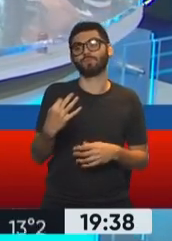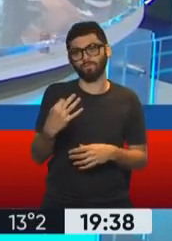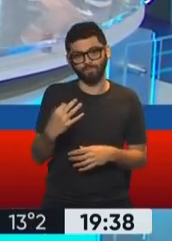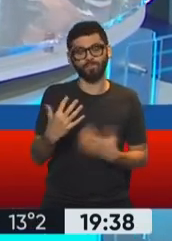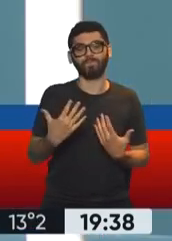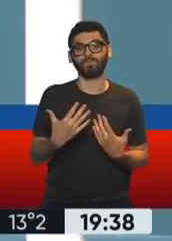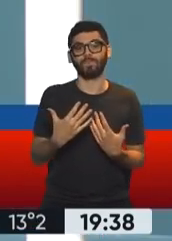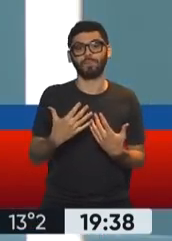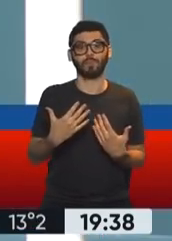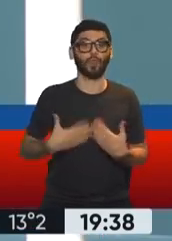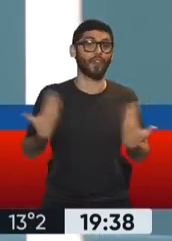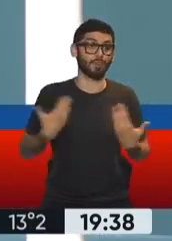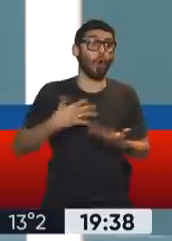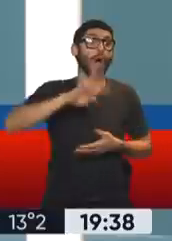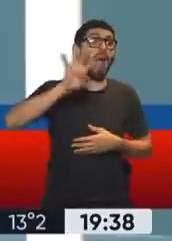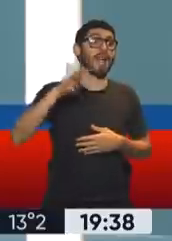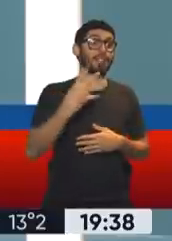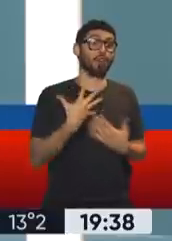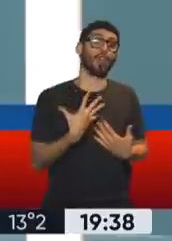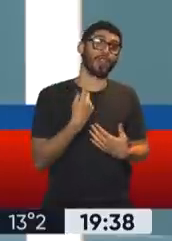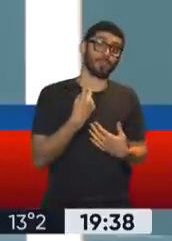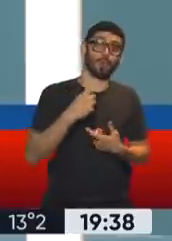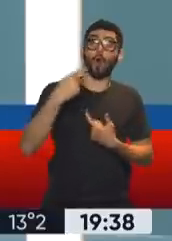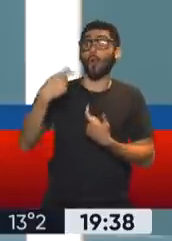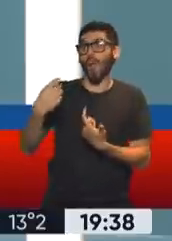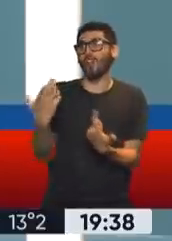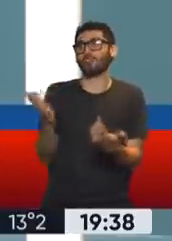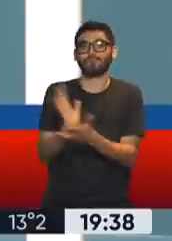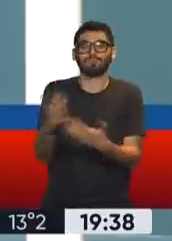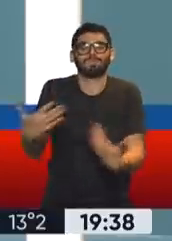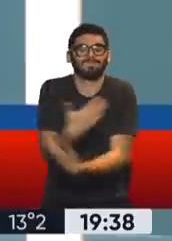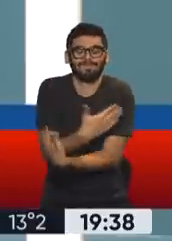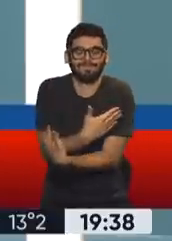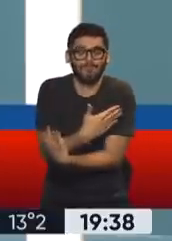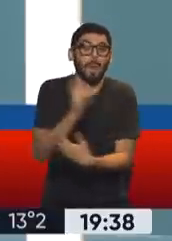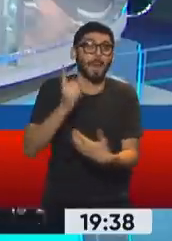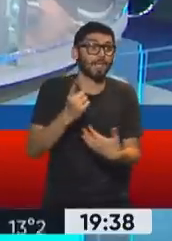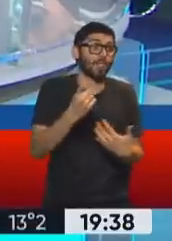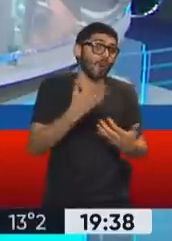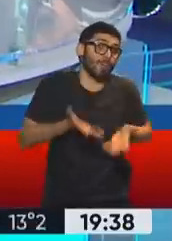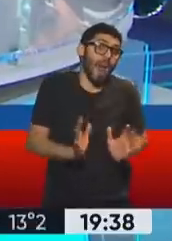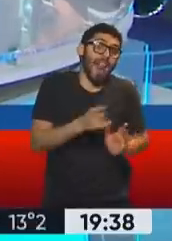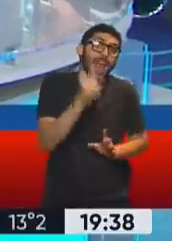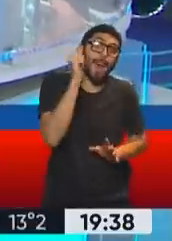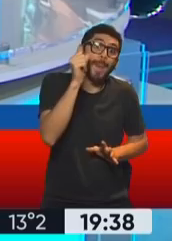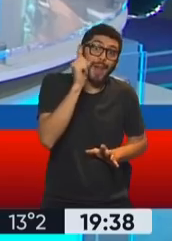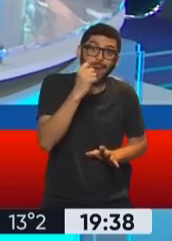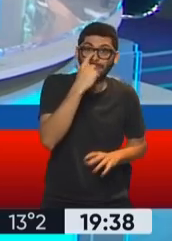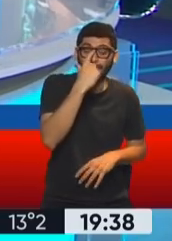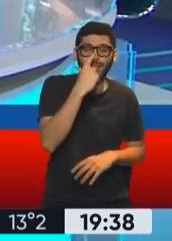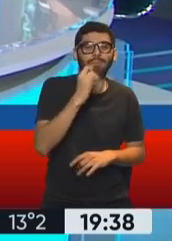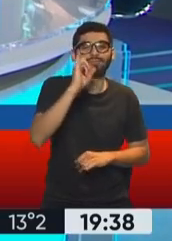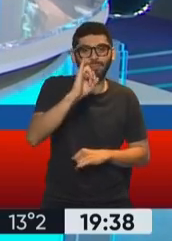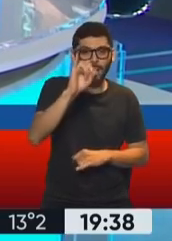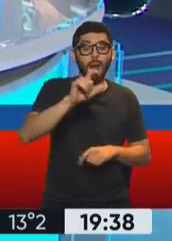responsable del organismo que abraza a los jubilados y jubiladas de la Argentina, sino como vecina de Mar del Plata, puedo contarles a